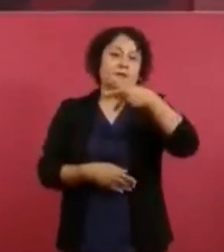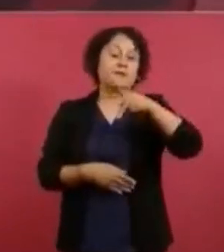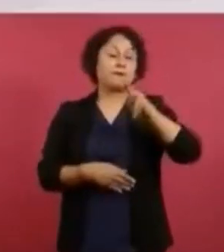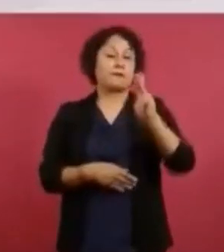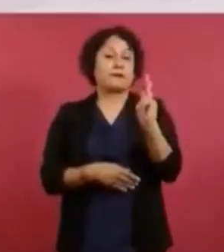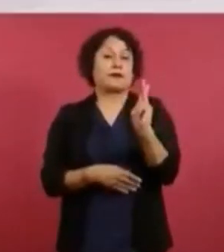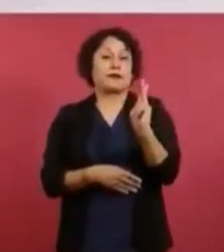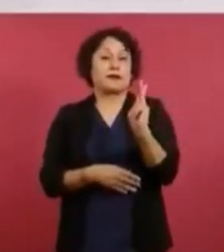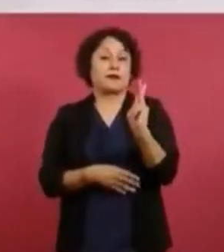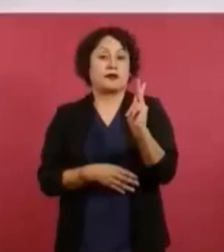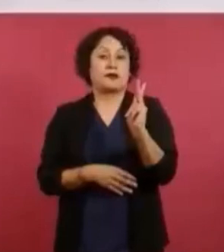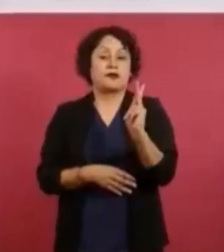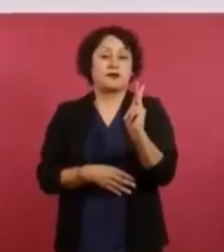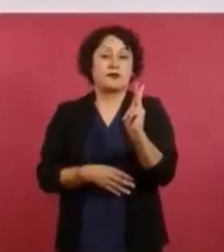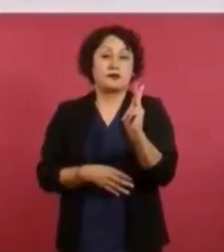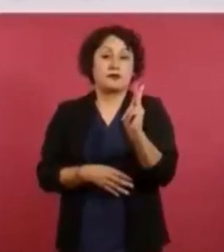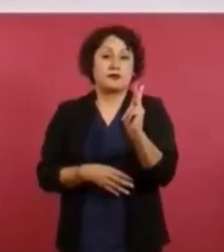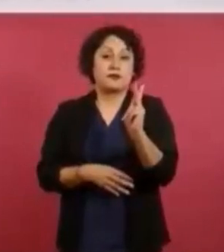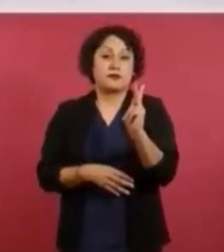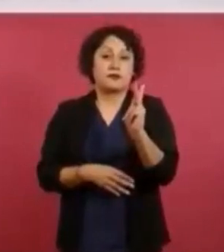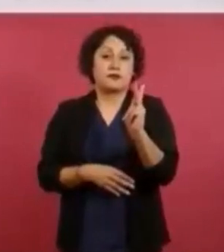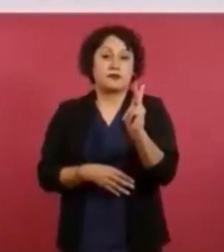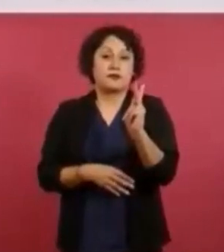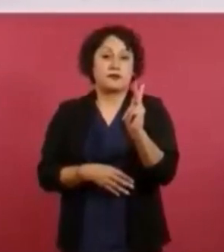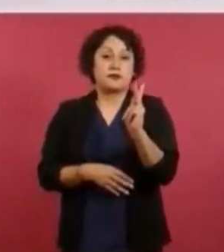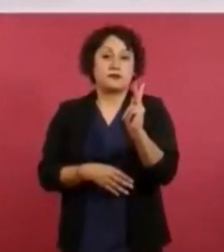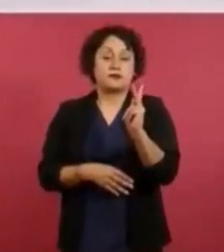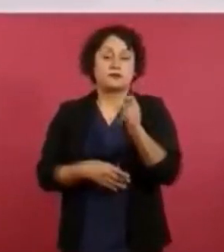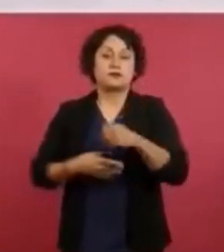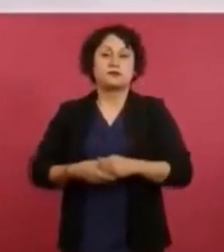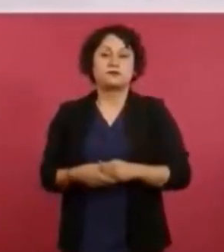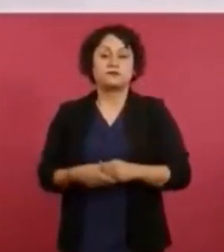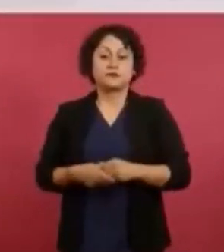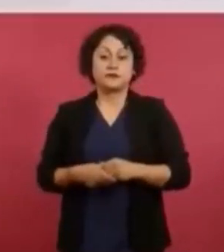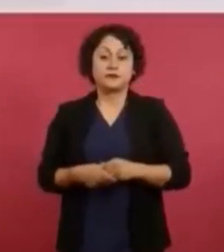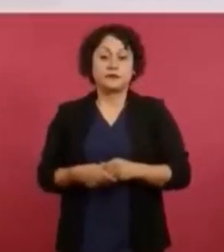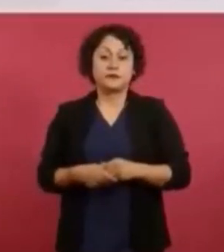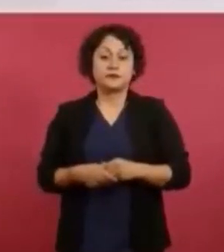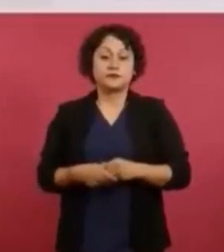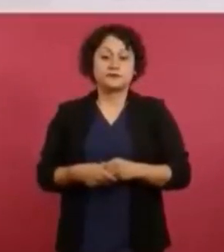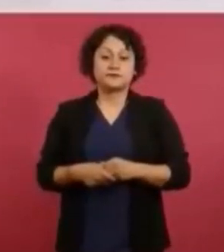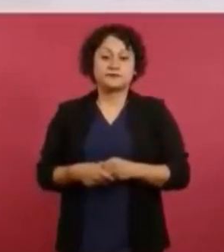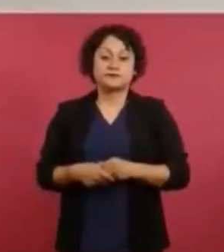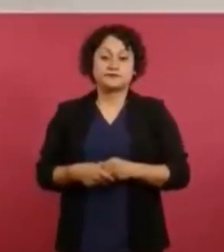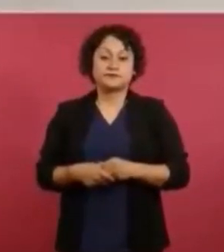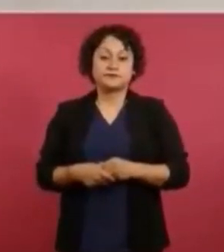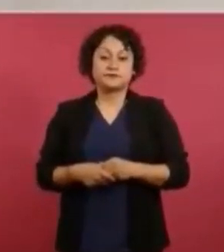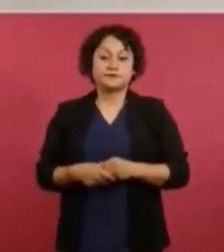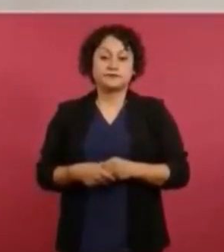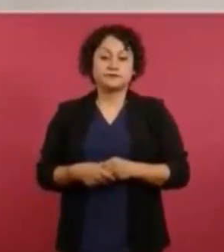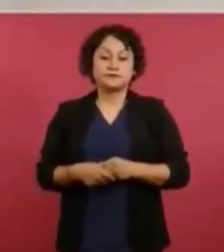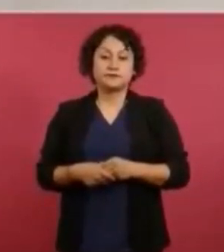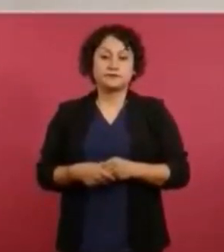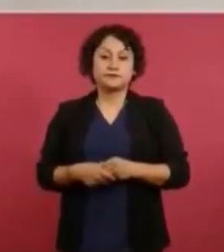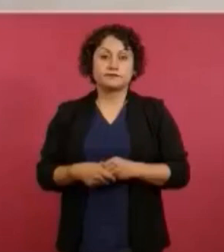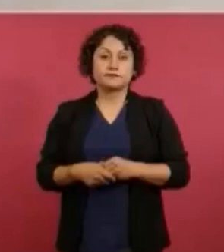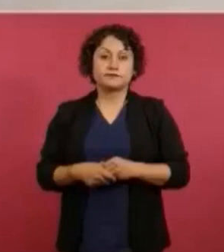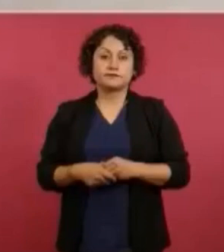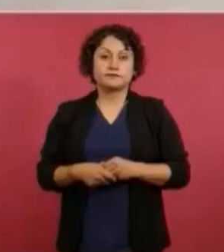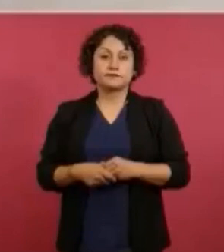la palabra